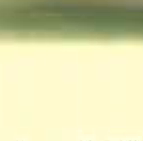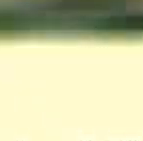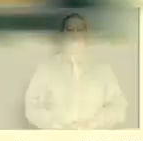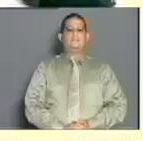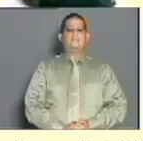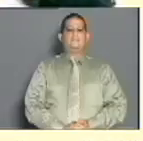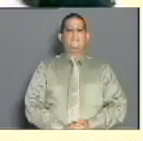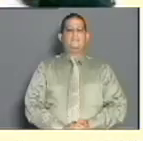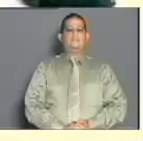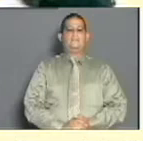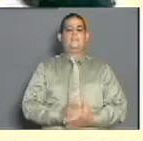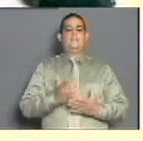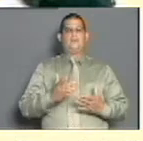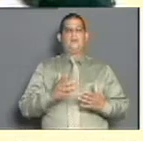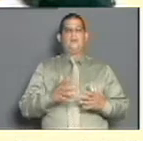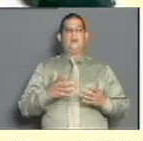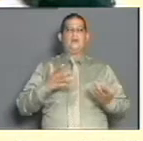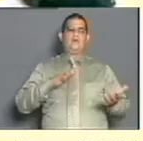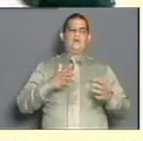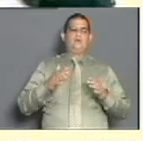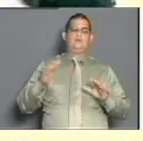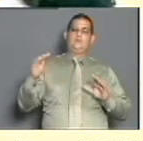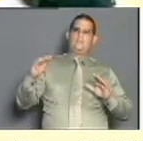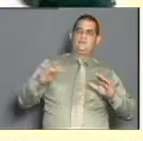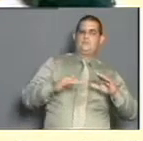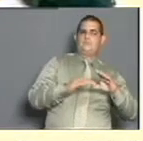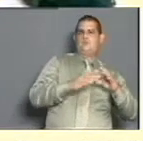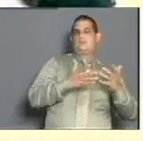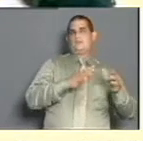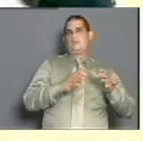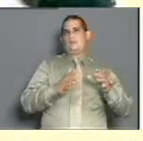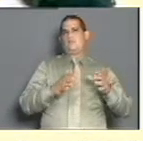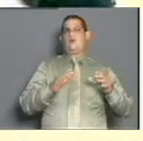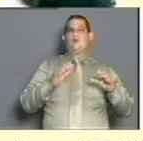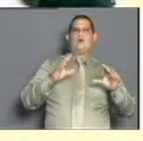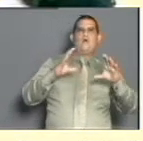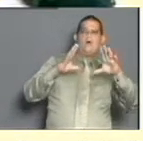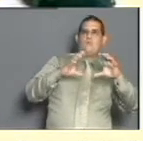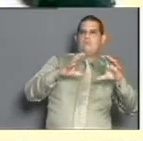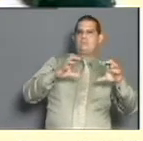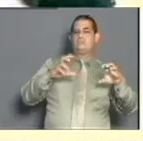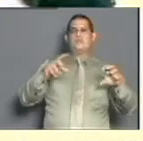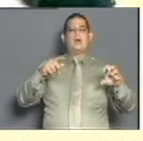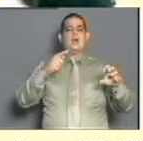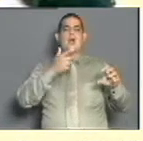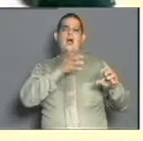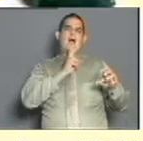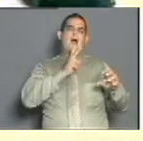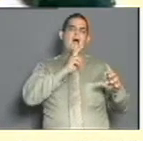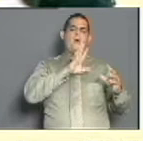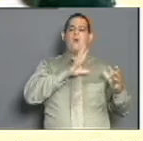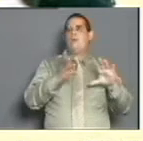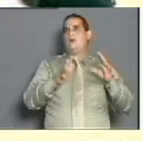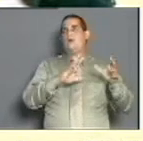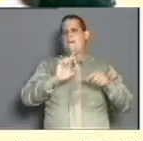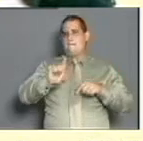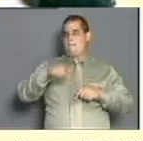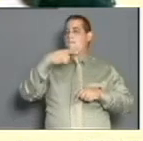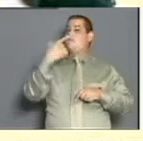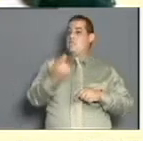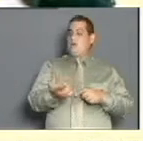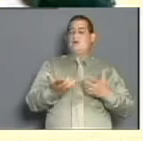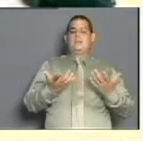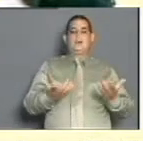La entrada de un sistema frontal al país estará incrementando los niveles de humedad en la tropósfera baja por lo que mañana las